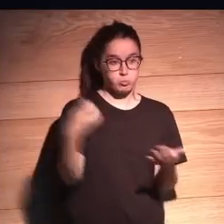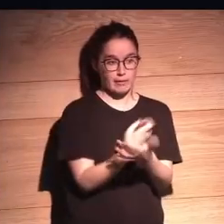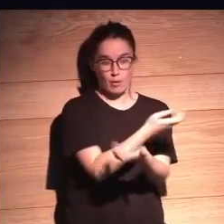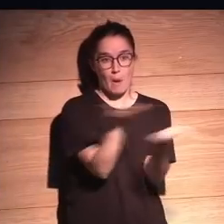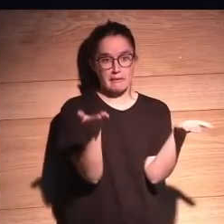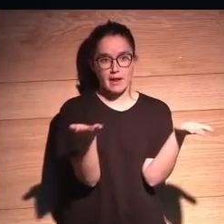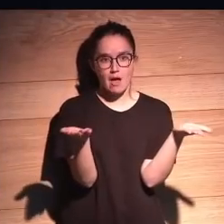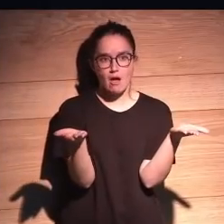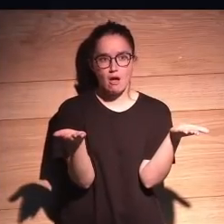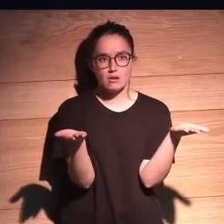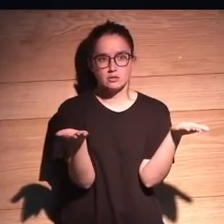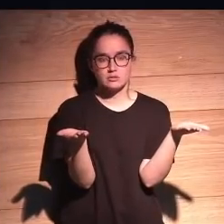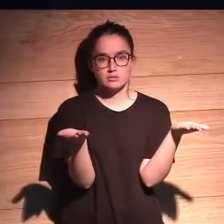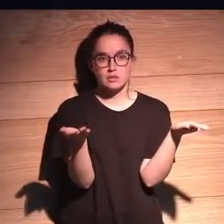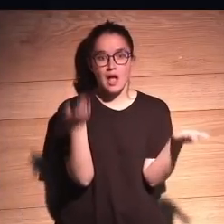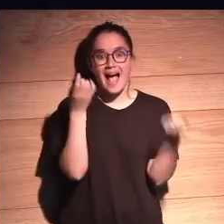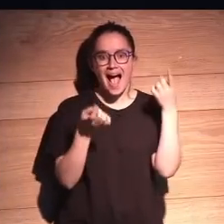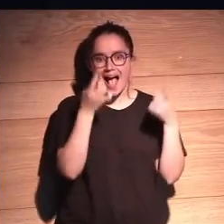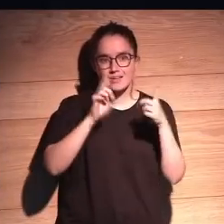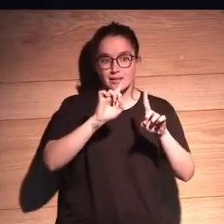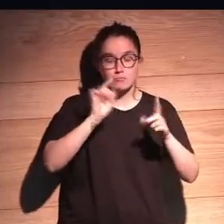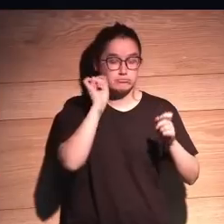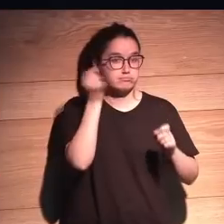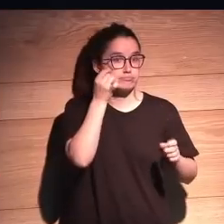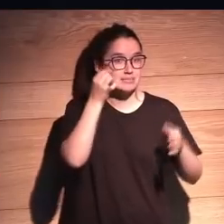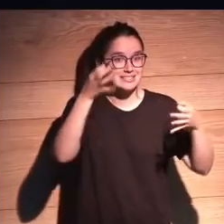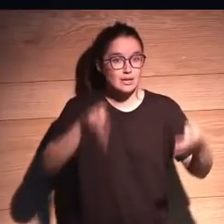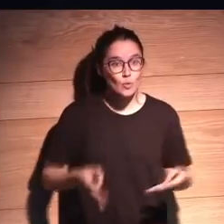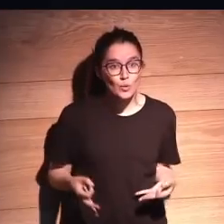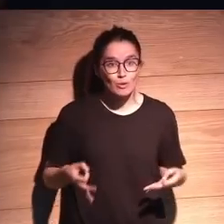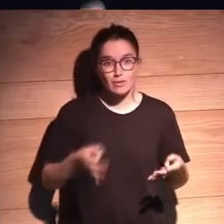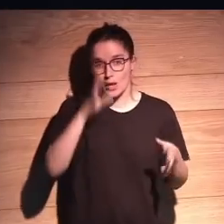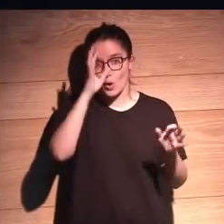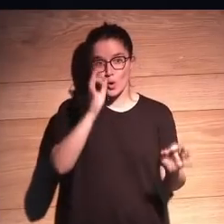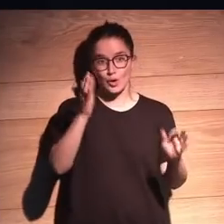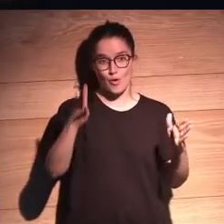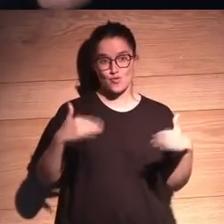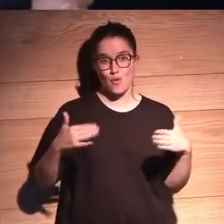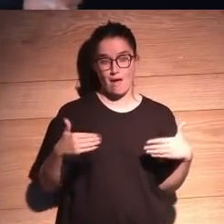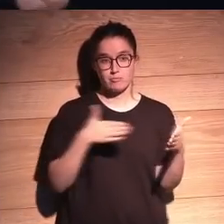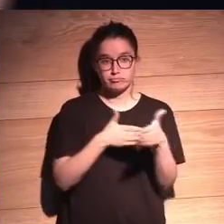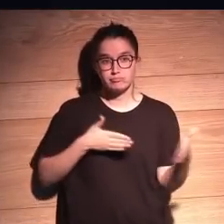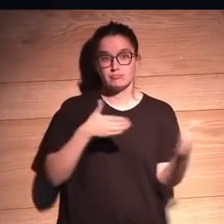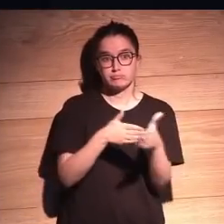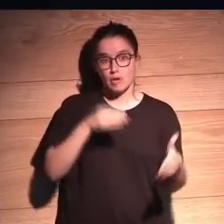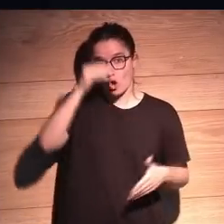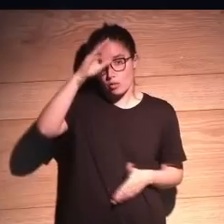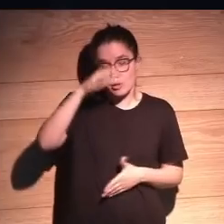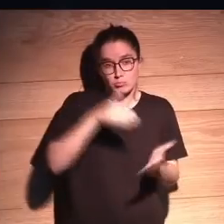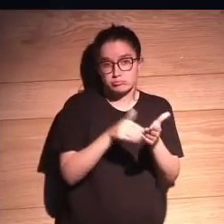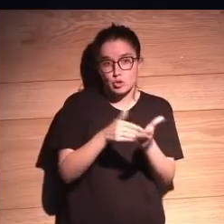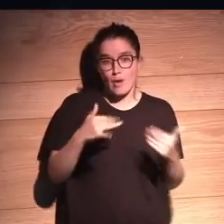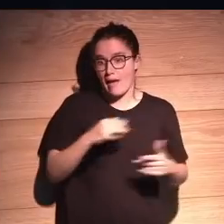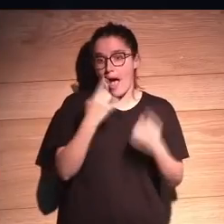todo el mundo. Luego, tarde o temprano, alguien lo va a descubrir. O sea, no tiene sentido ponerle esas vallas a conocimiento.